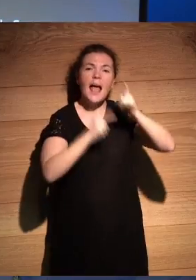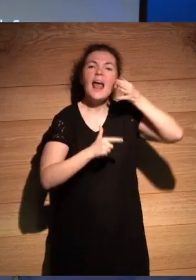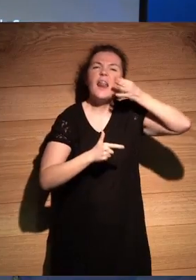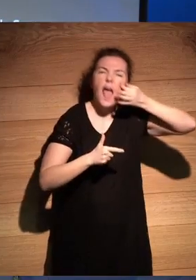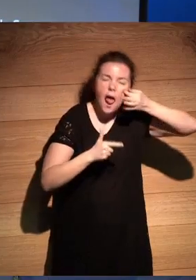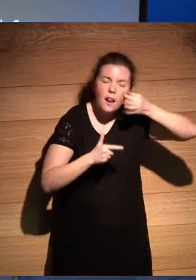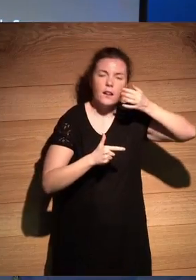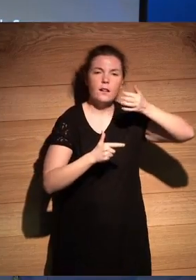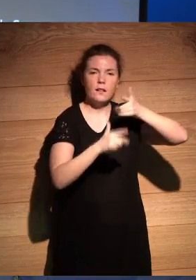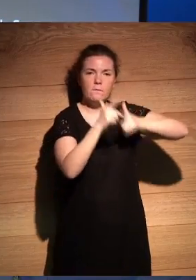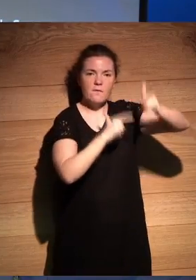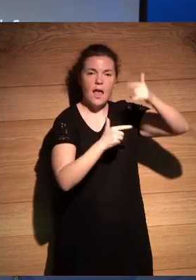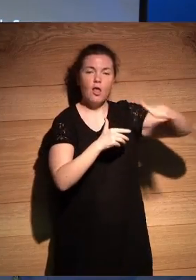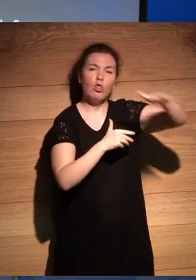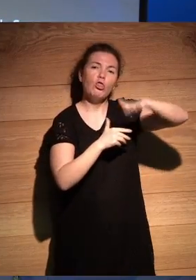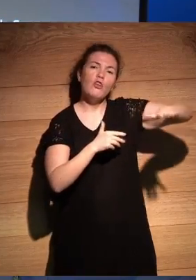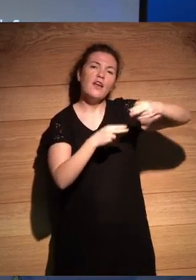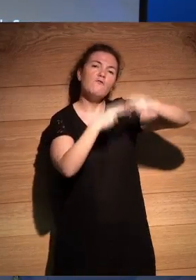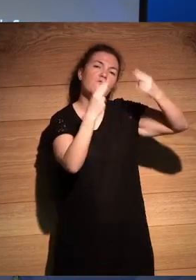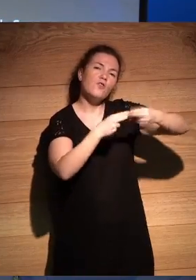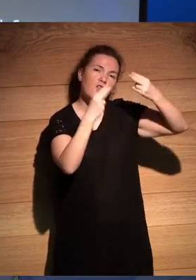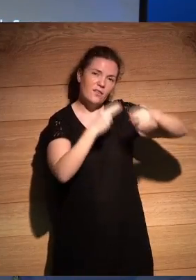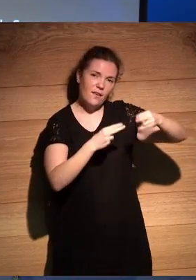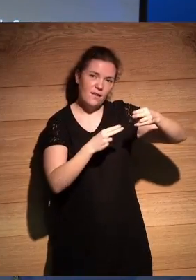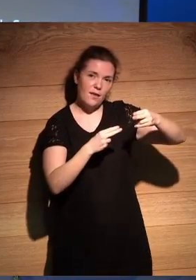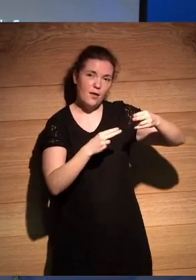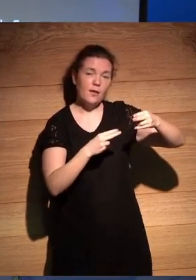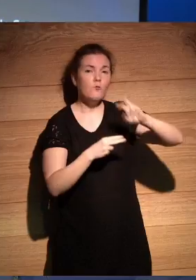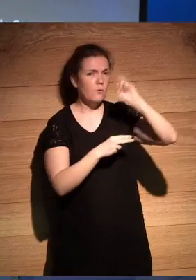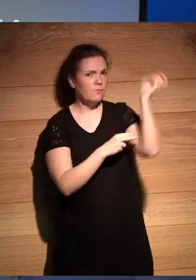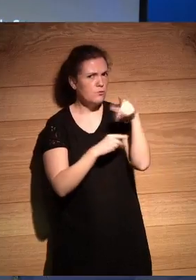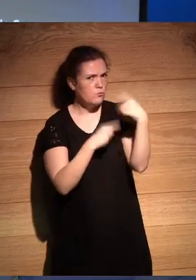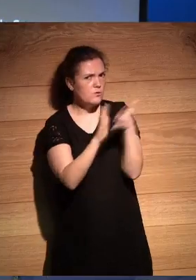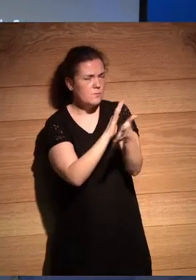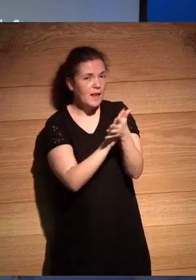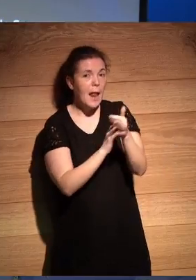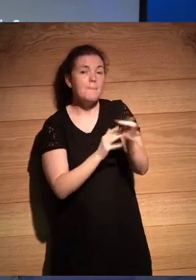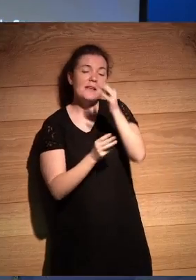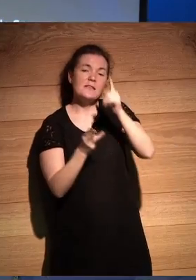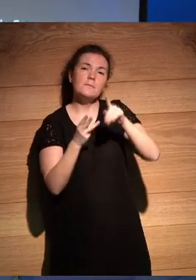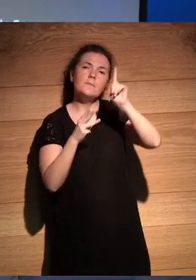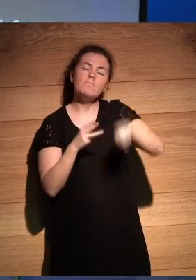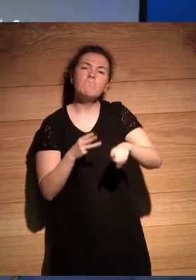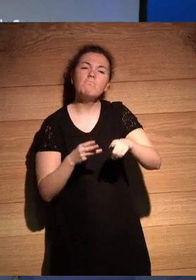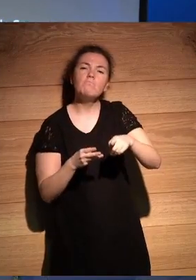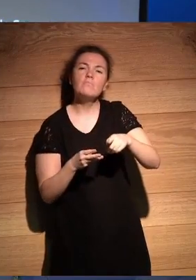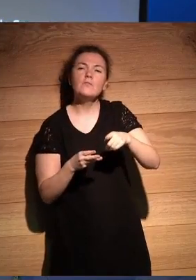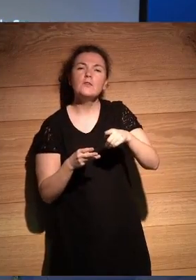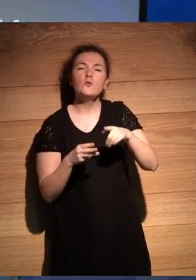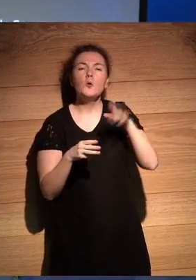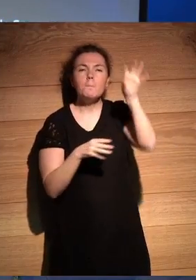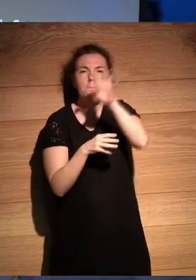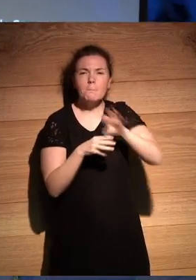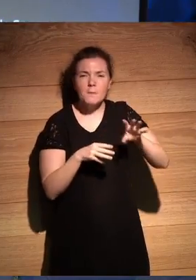desiertos del noroeste, a la frontera, que fueron luego varios, ahora comentaremos, y un desconocido y fascinante Atlas de